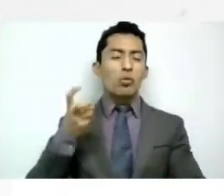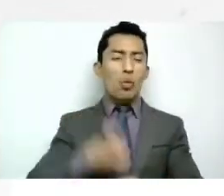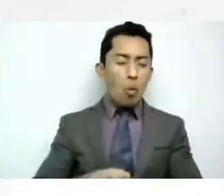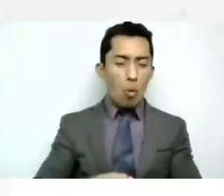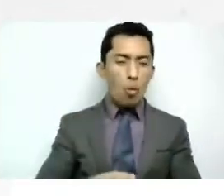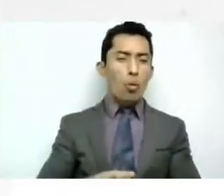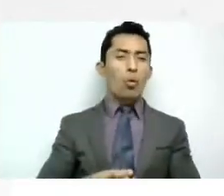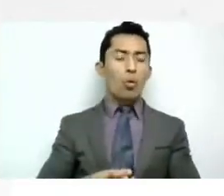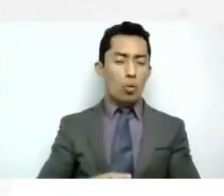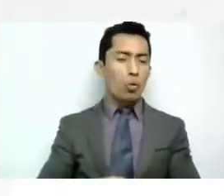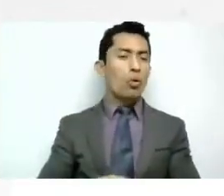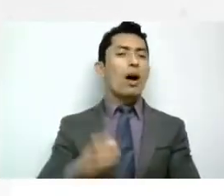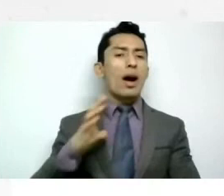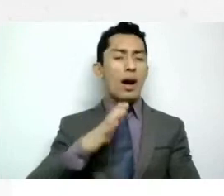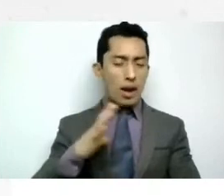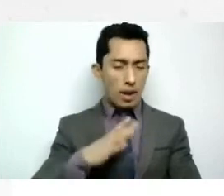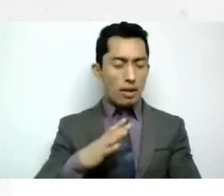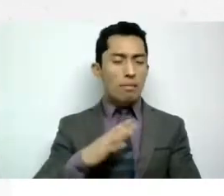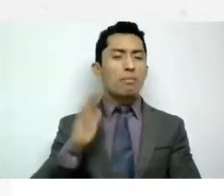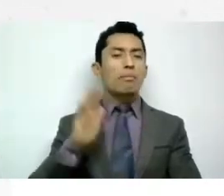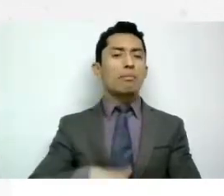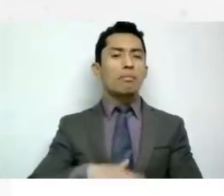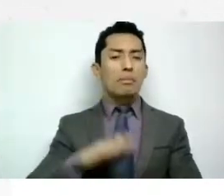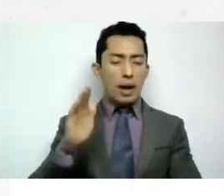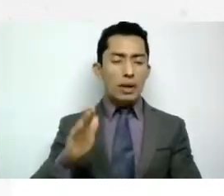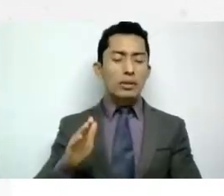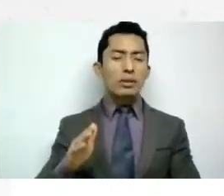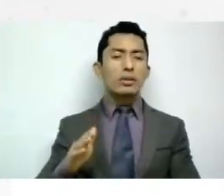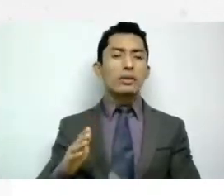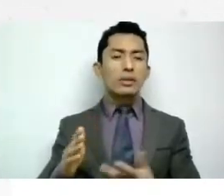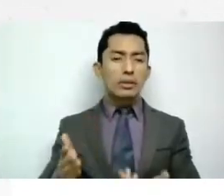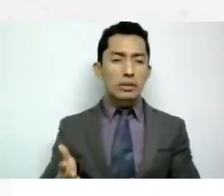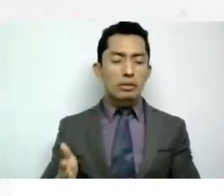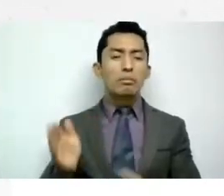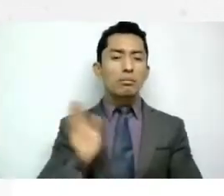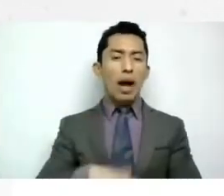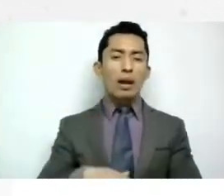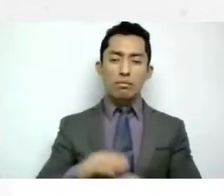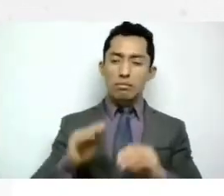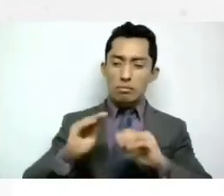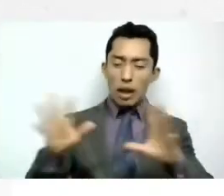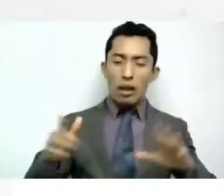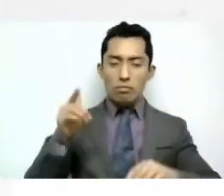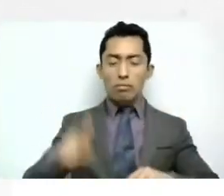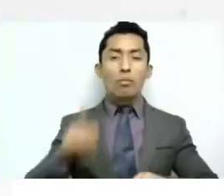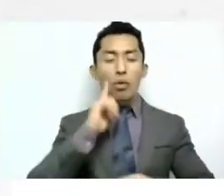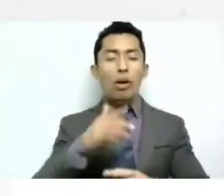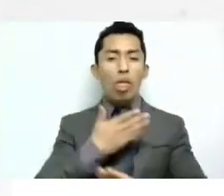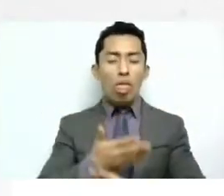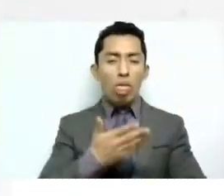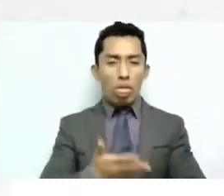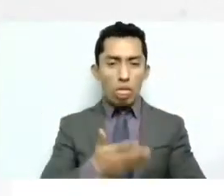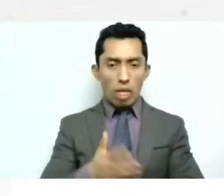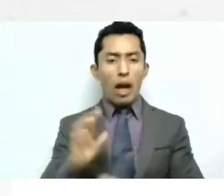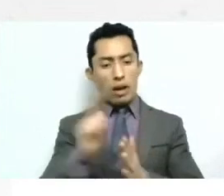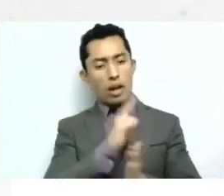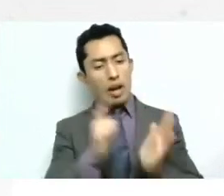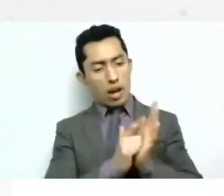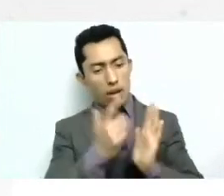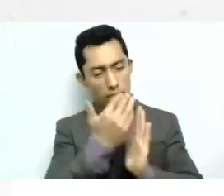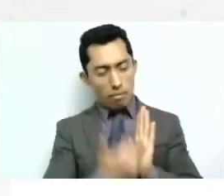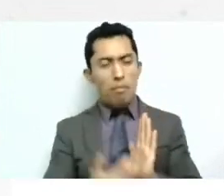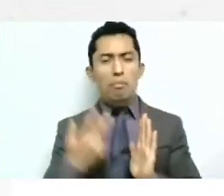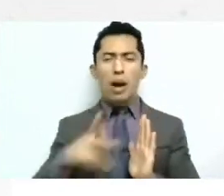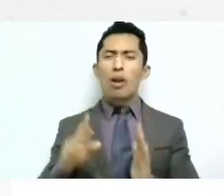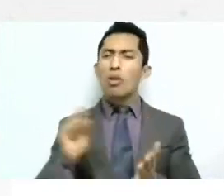ya hay más ya es más visible porque siguen existiendo en